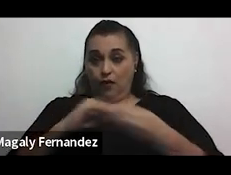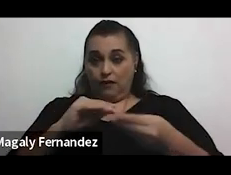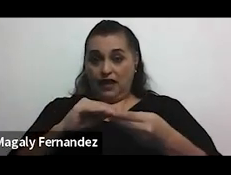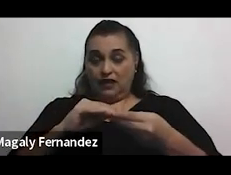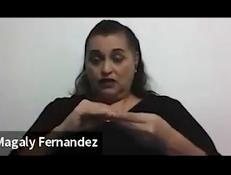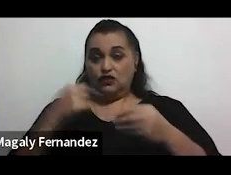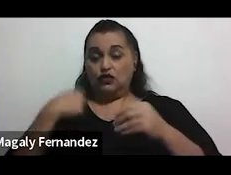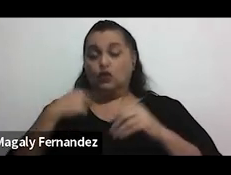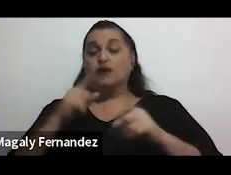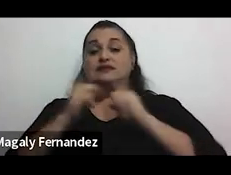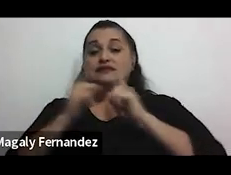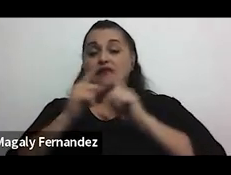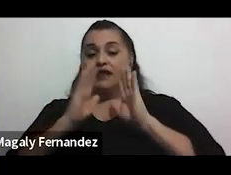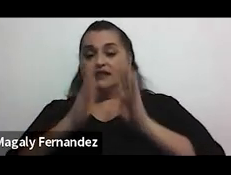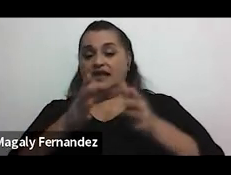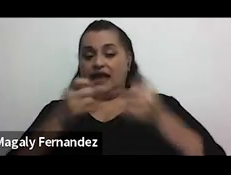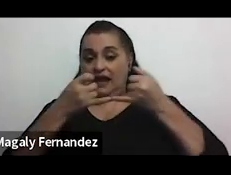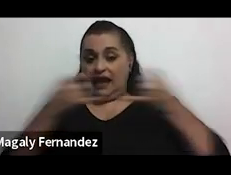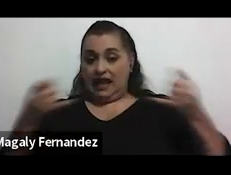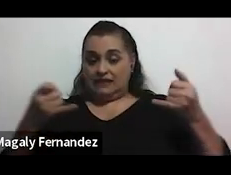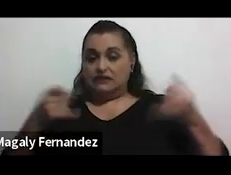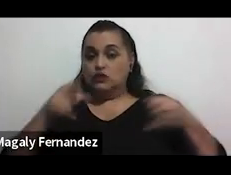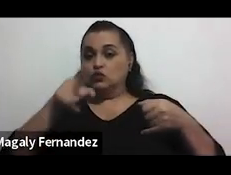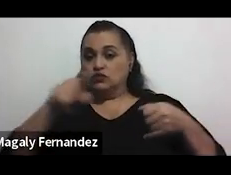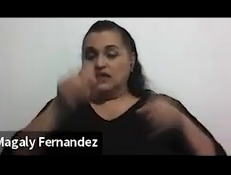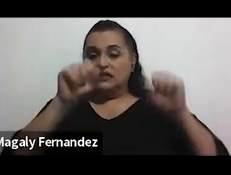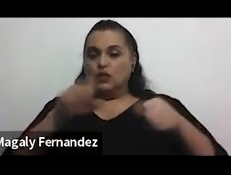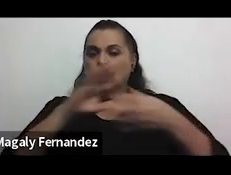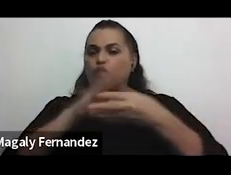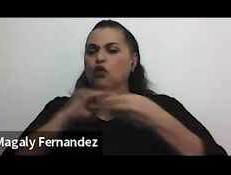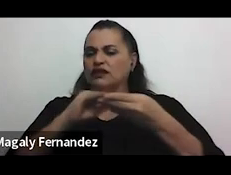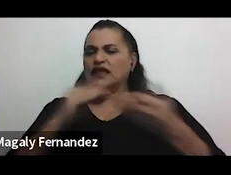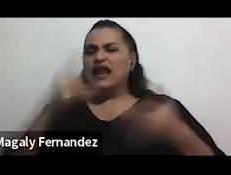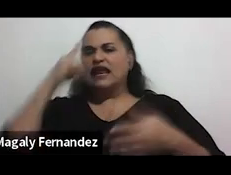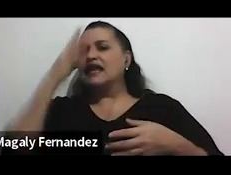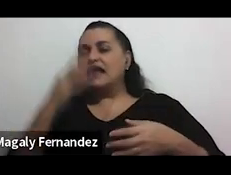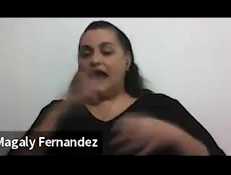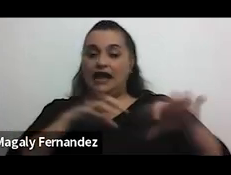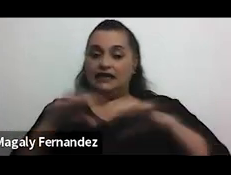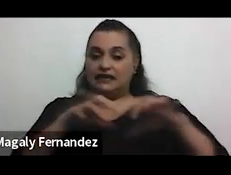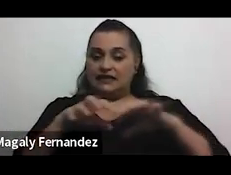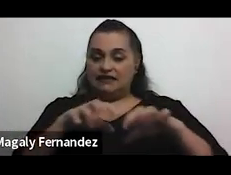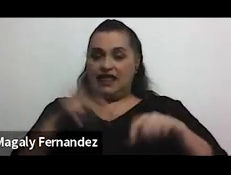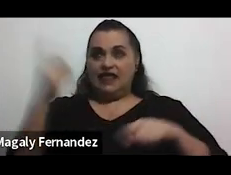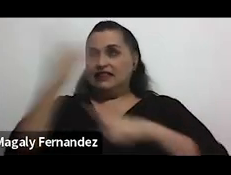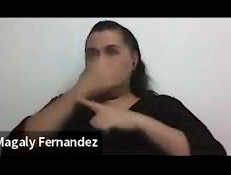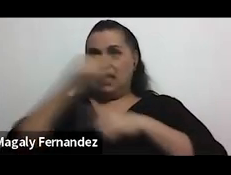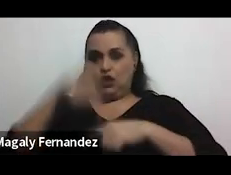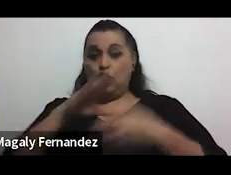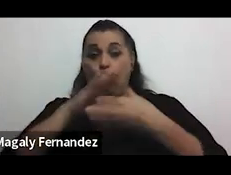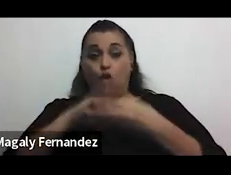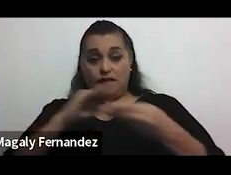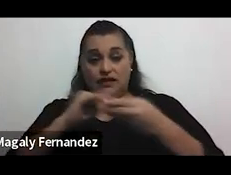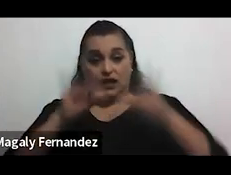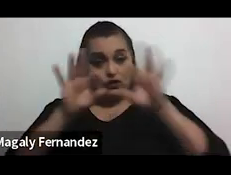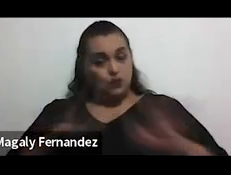dejando un enlace para que nos puedan contar qué les pareció la actividad del día de hoy todos sus comentarios son sumamente